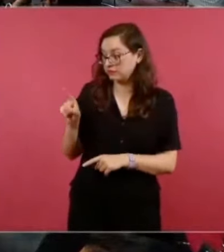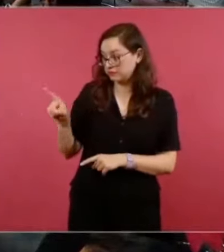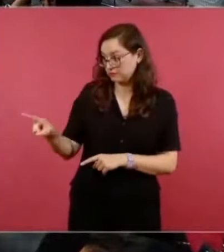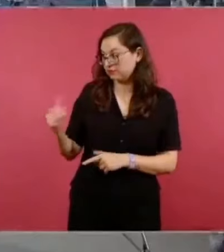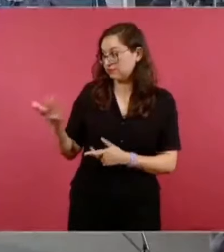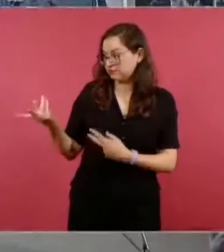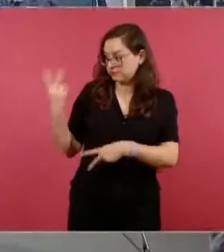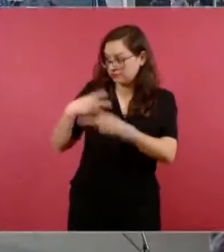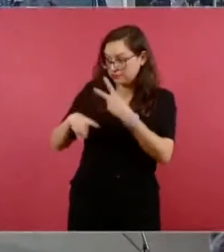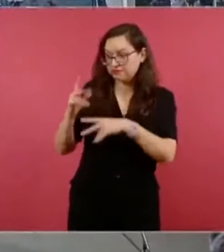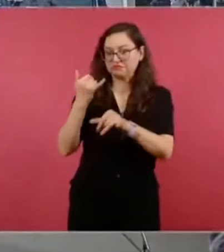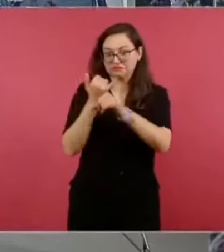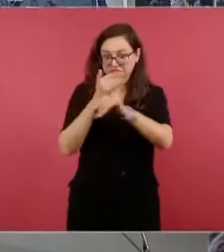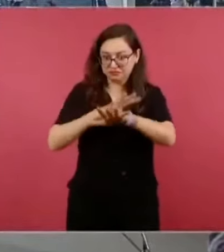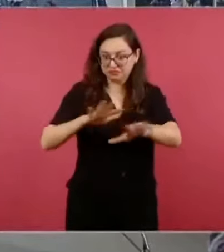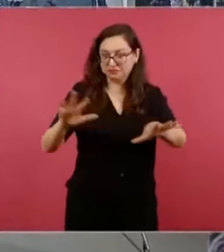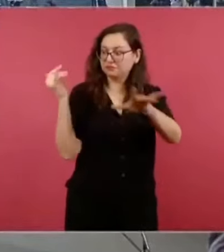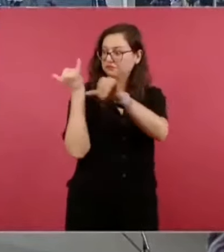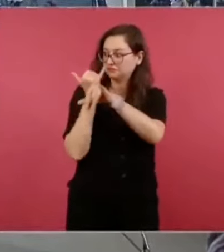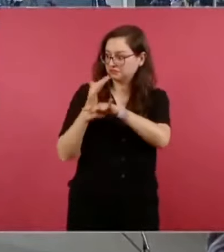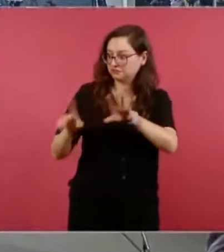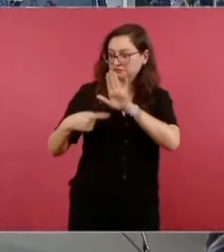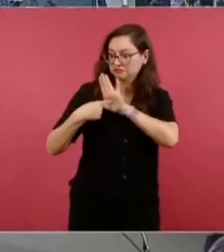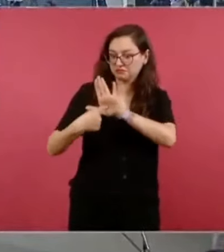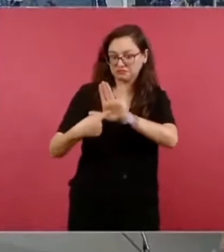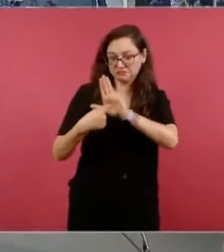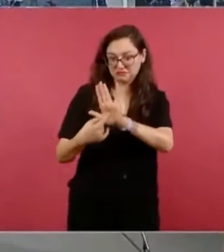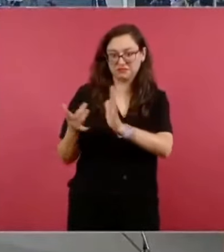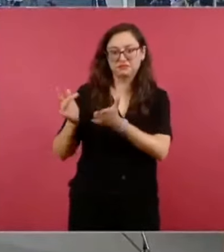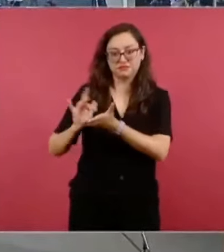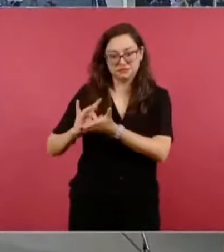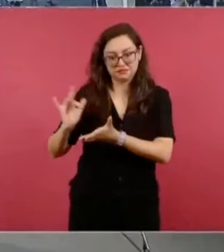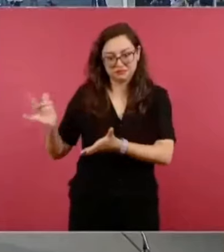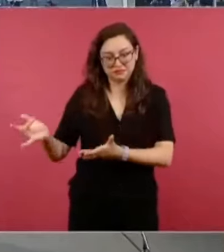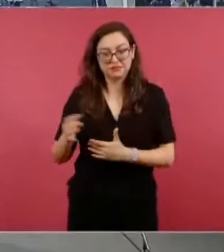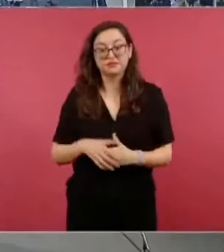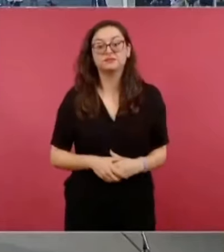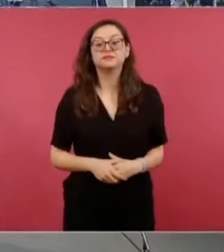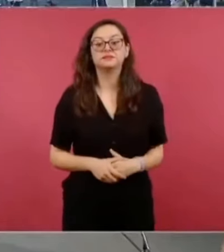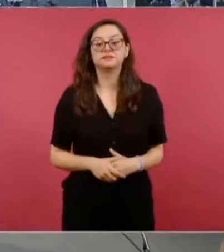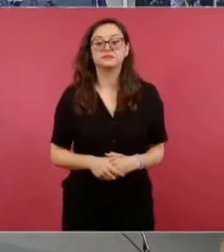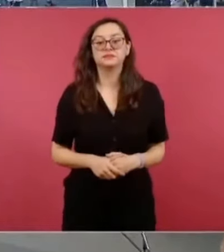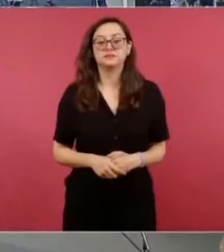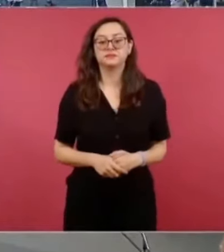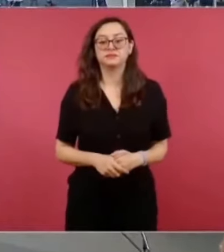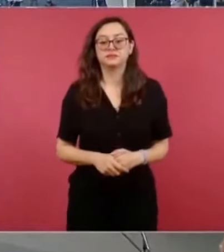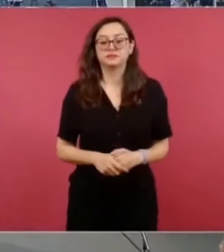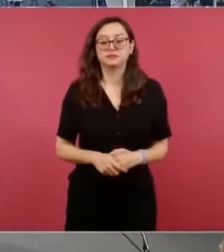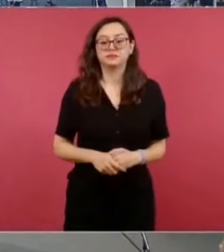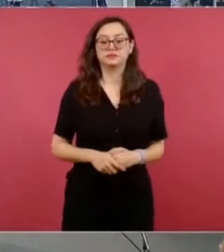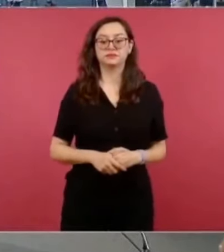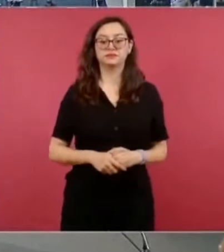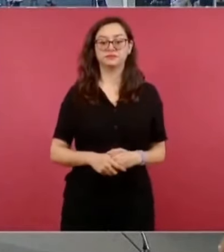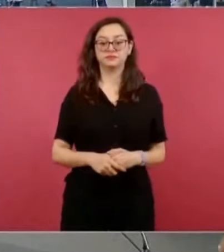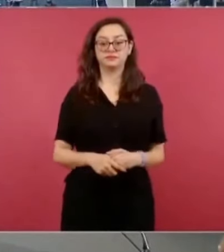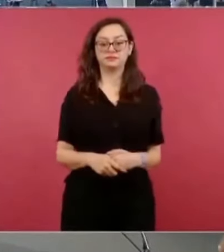como ya tiene una